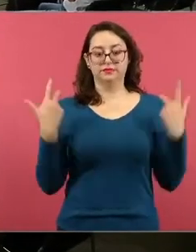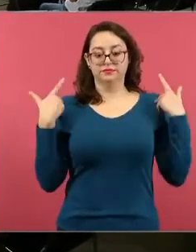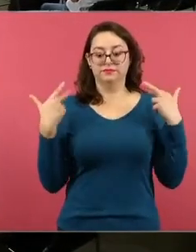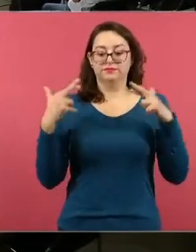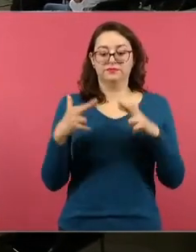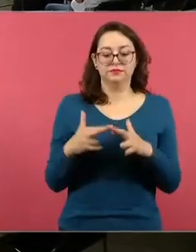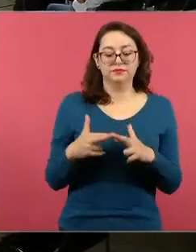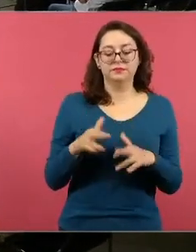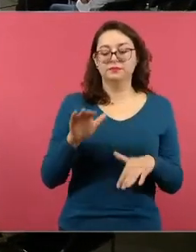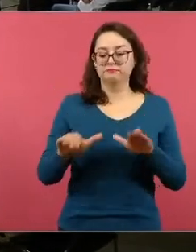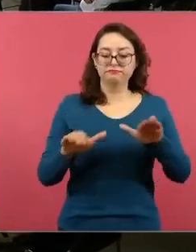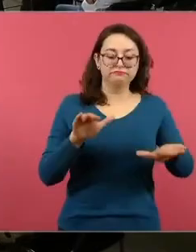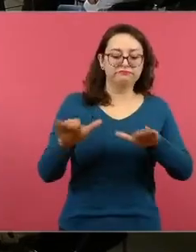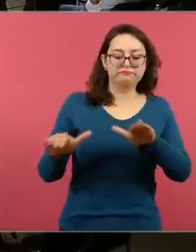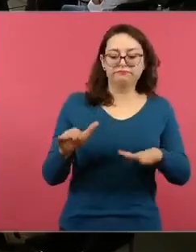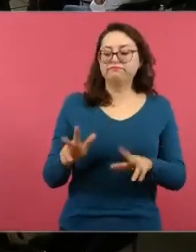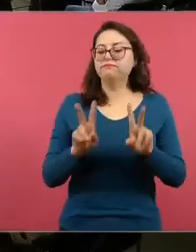entonces